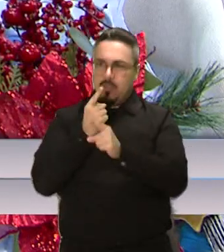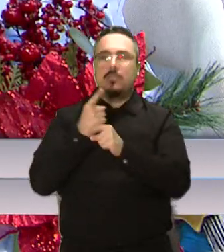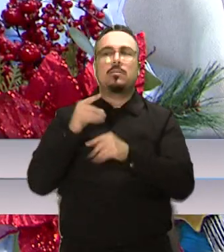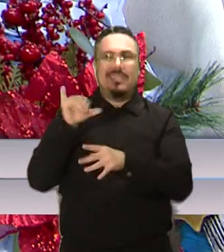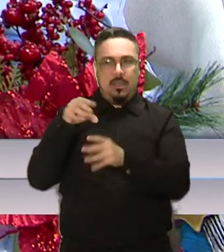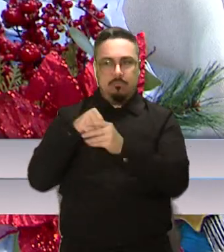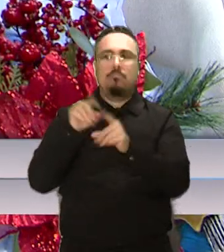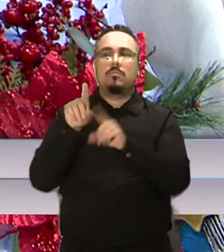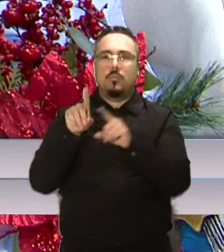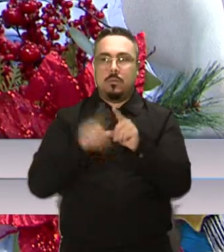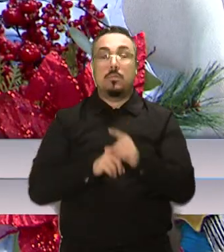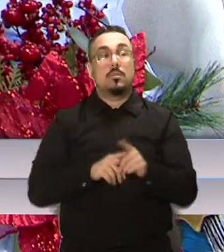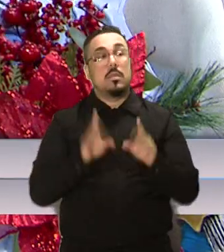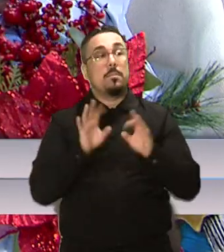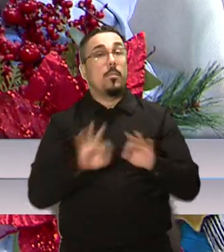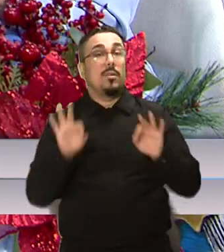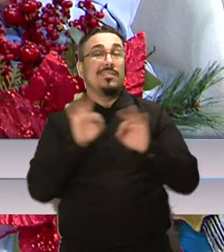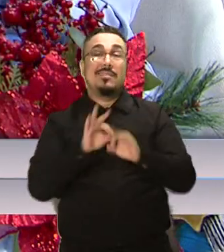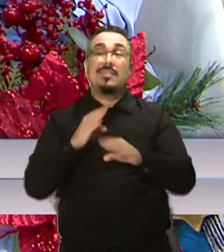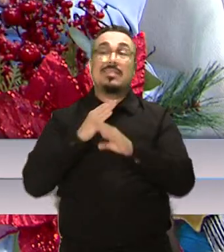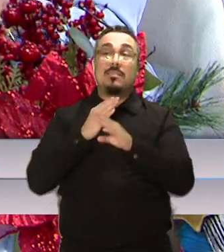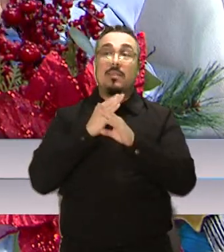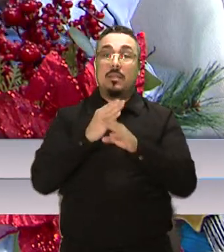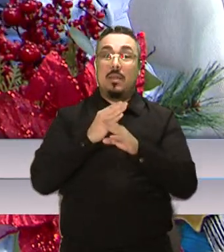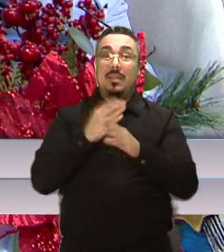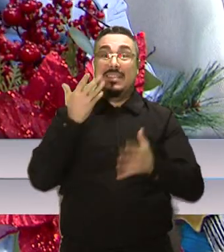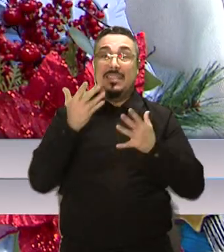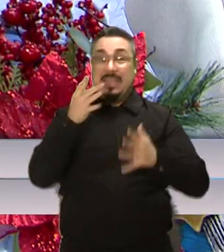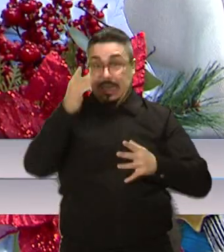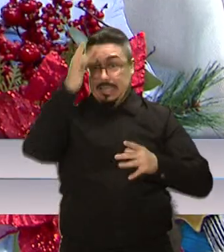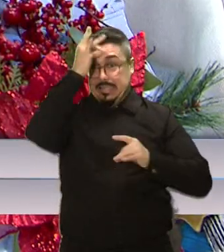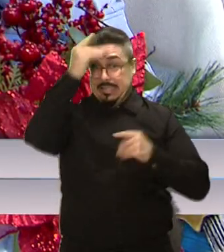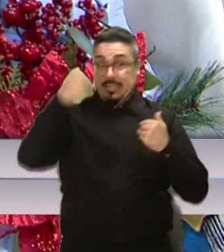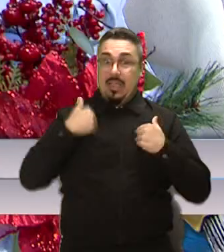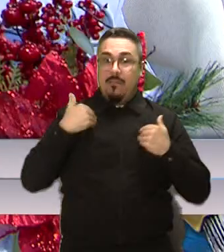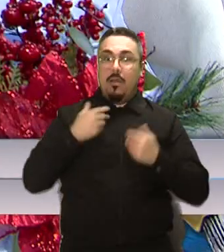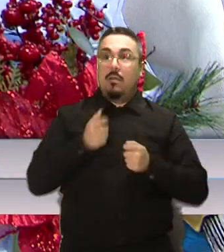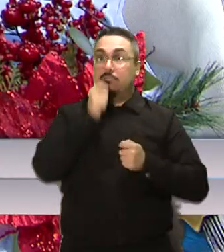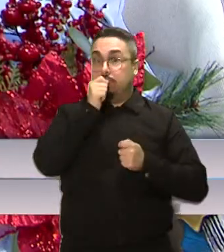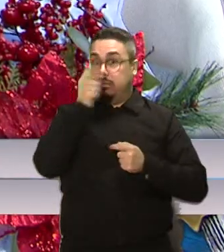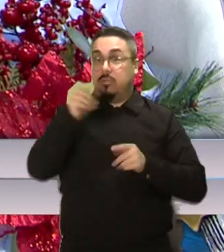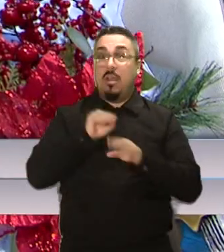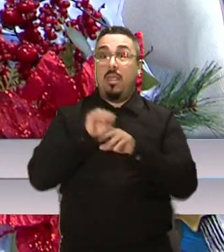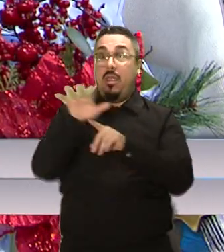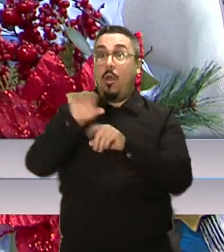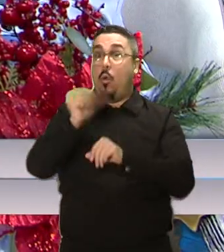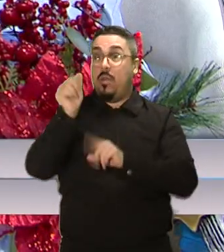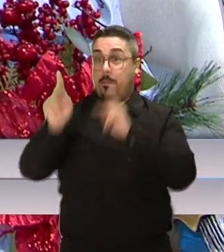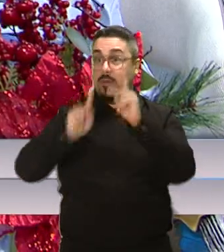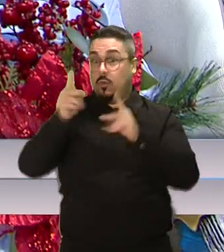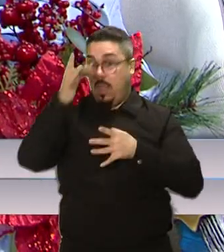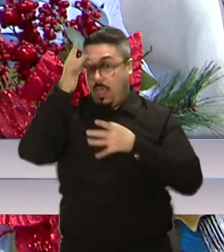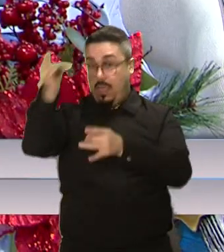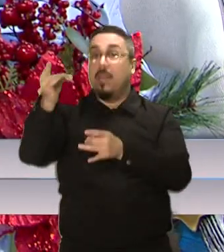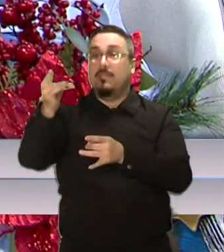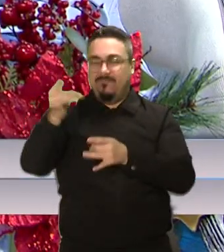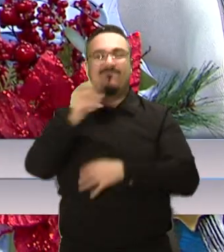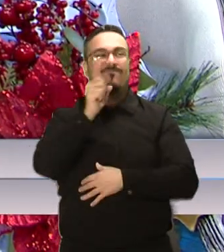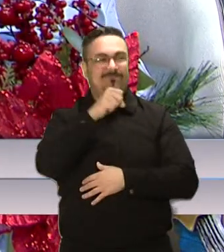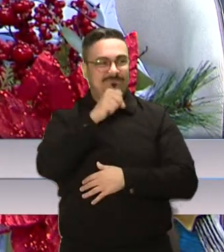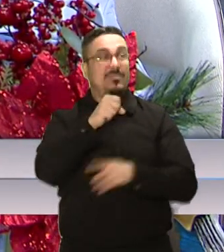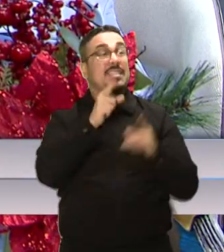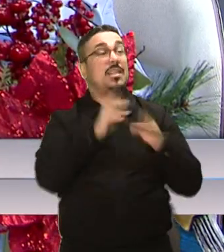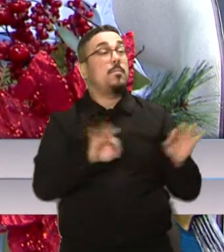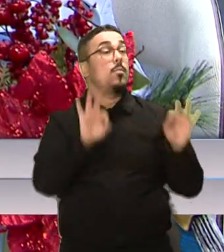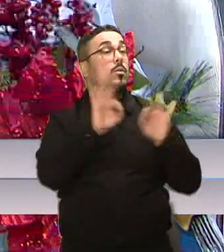porque así evita la transmisión que ese mosquito, si usted tiene en la misma casa, puede infectar a otra persona. Y algo bien importante, Mayri, que la gente a veces